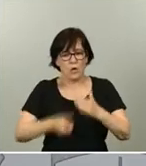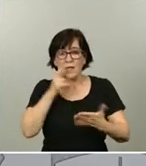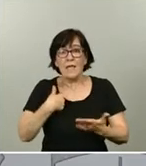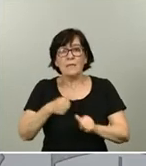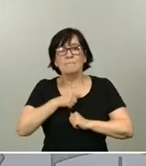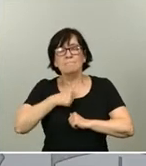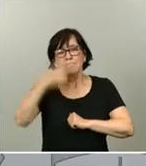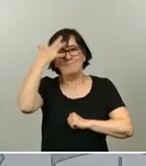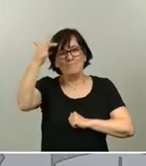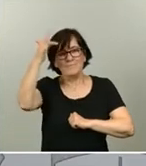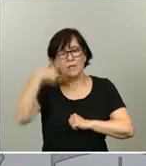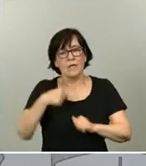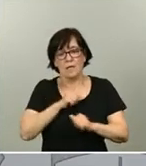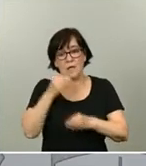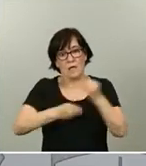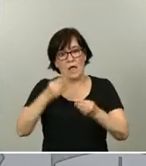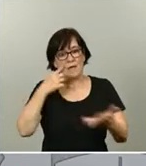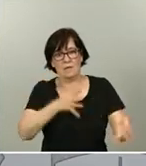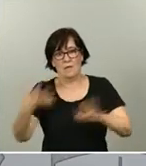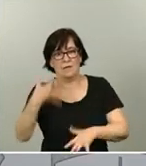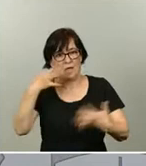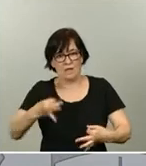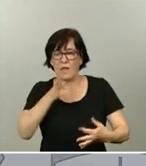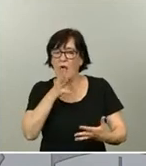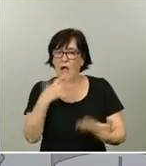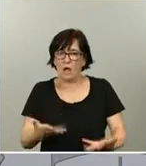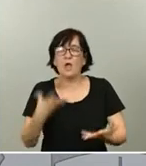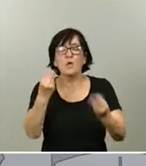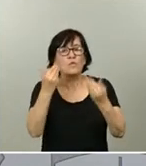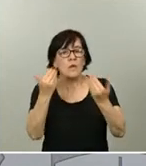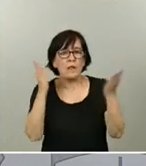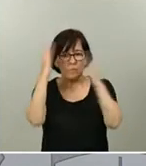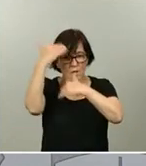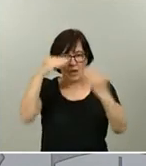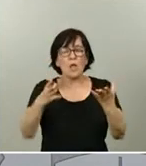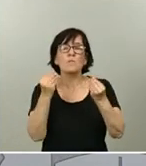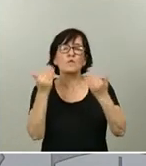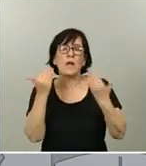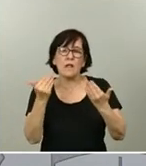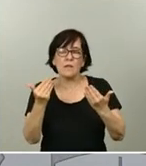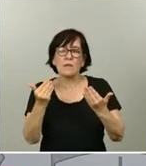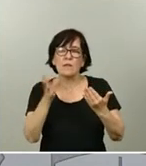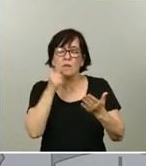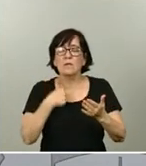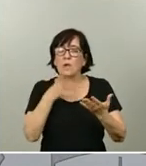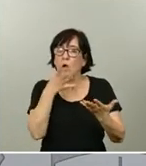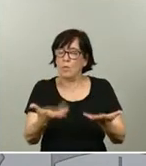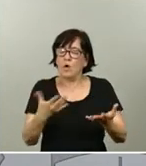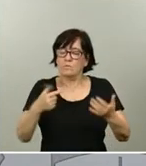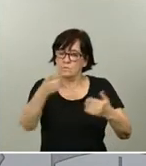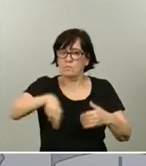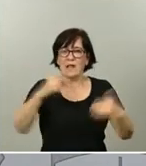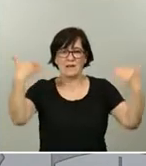tenemos que hacer realidad ahora. Así que muchas gracias por su atención y muchas gracias también y ante todo por su responsabilidad y